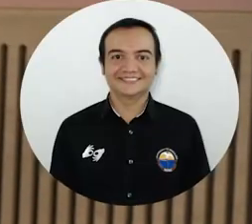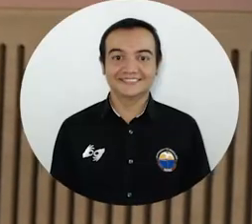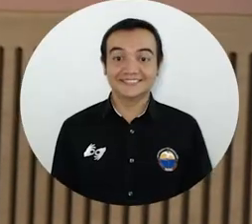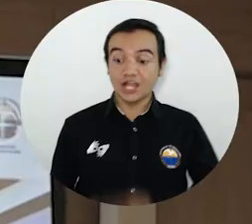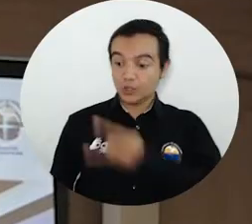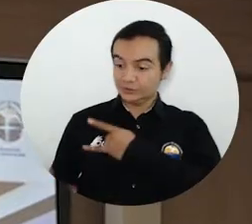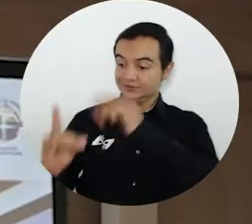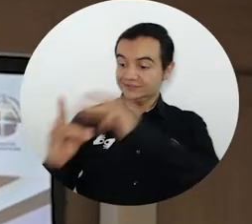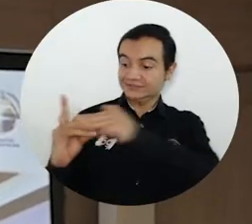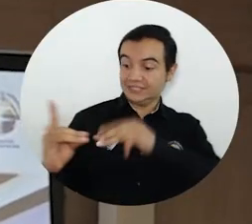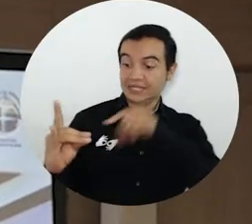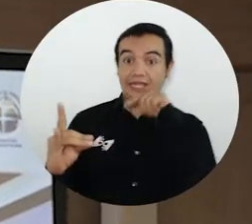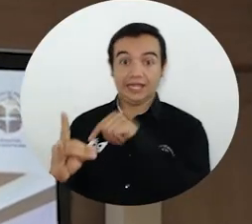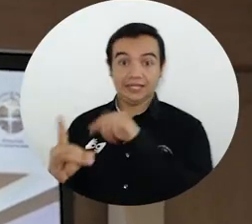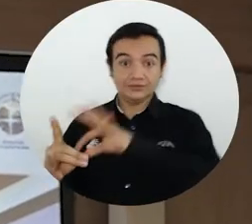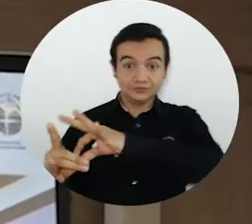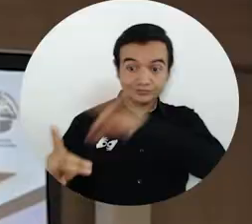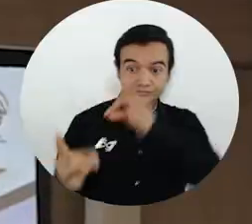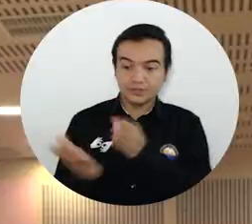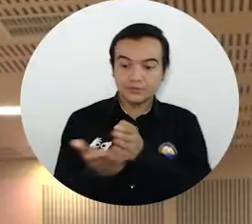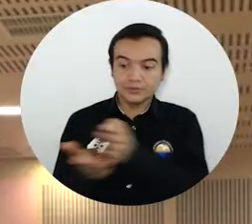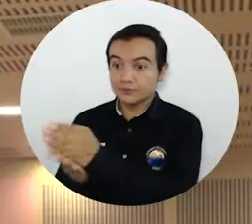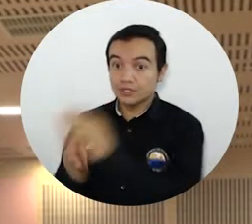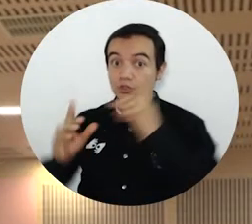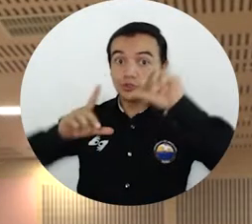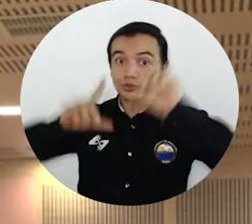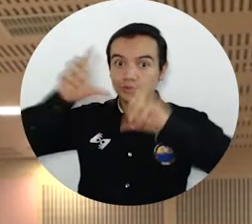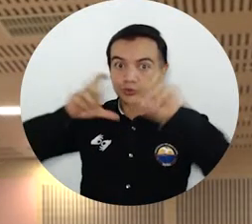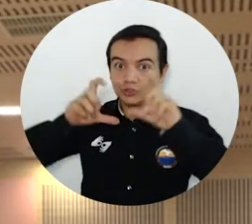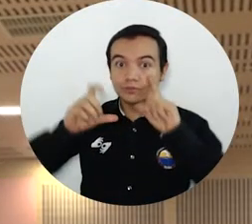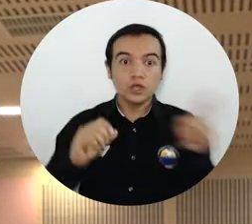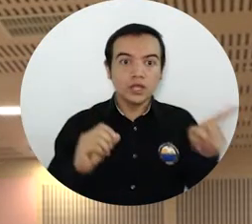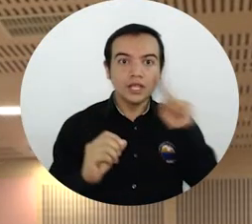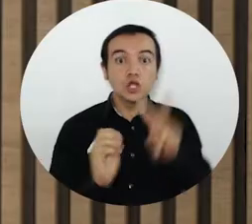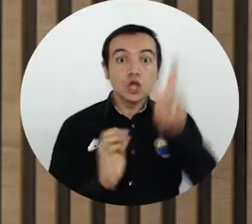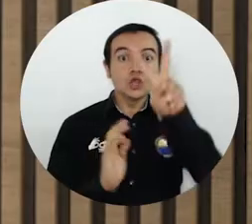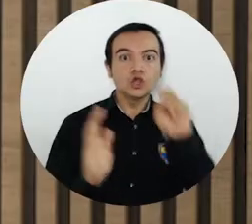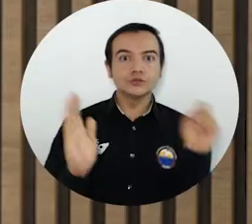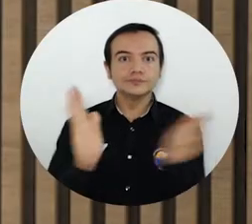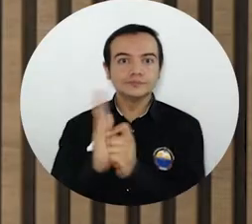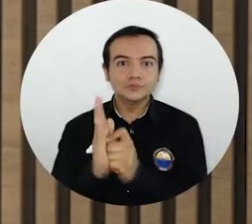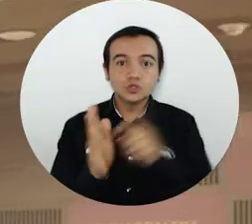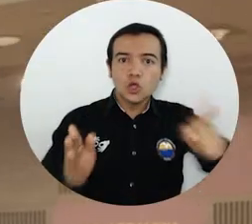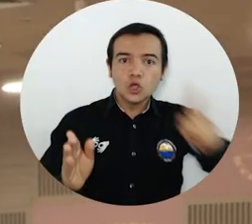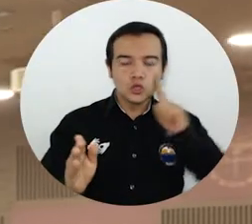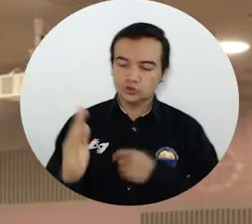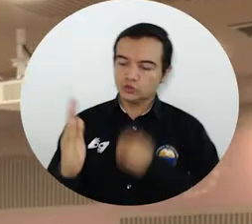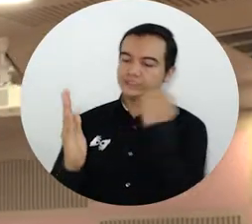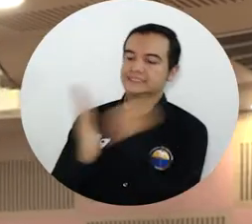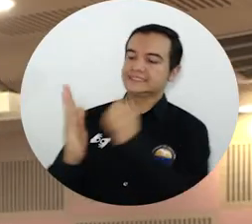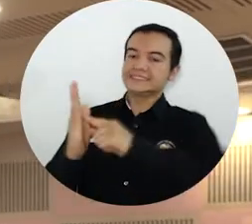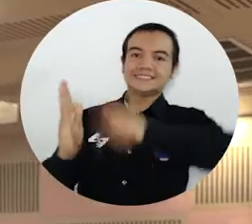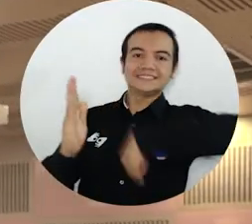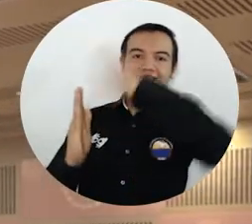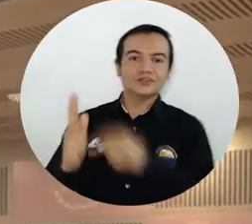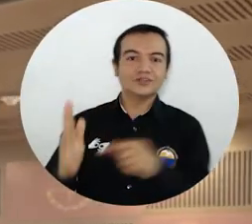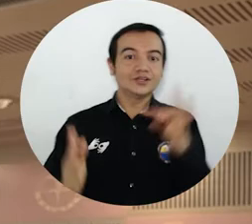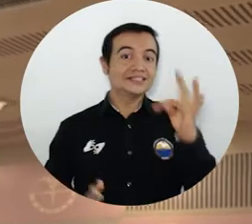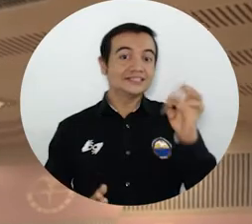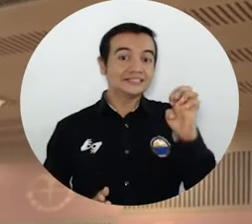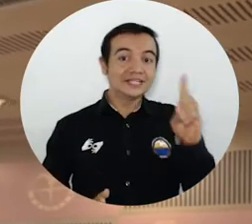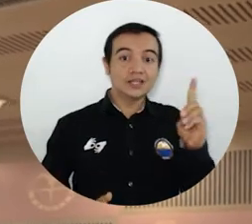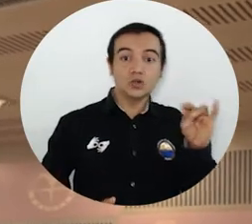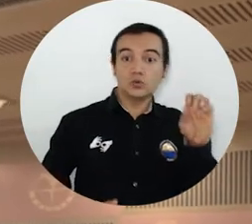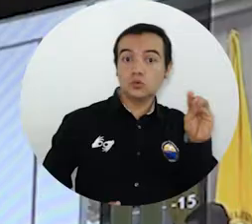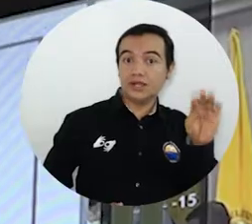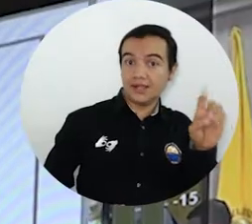Los programas de turismo de la Universidad del Magdalena lograron por segunda vez la certificación internacional TEDQual, otorgada por la Organización